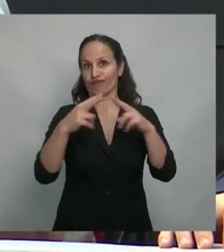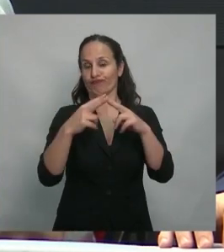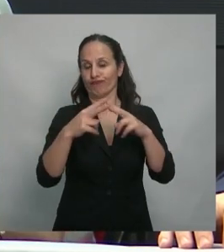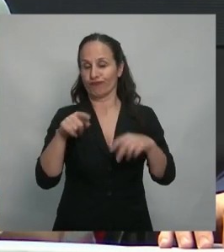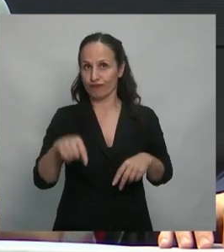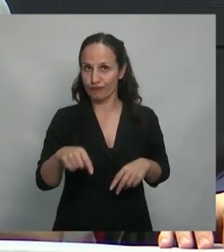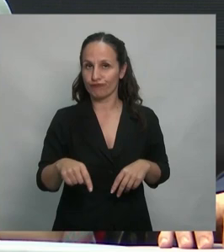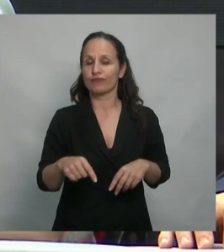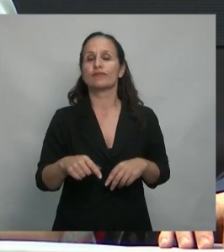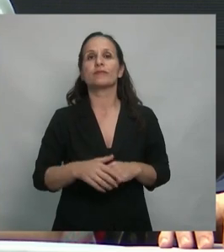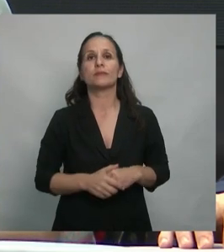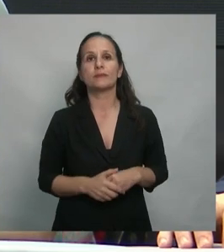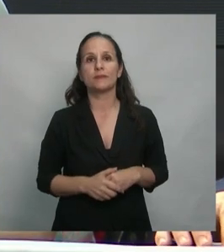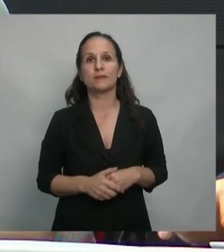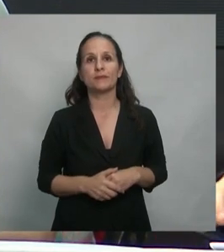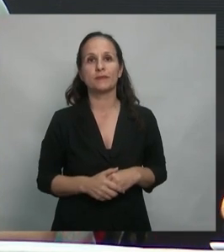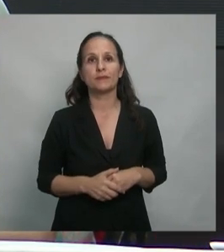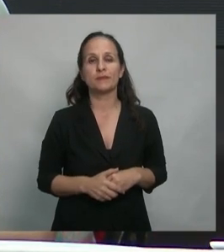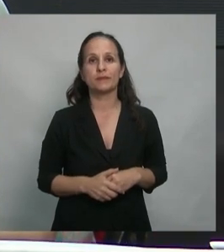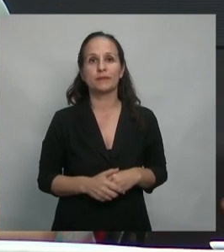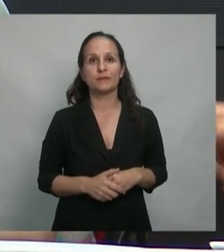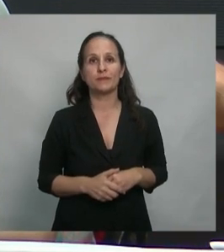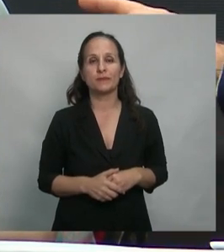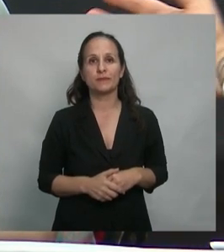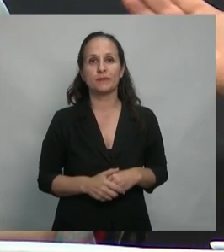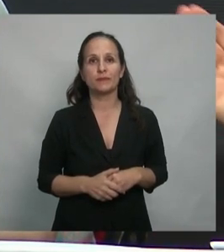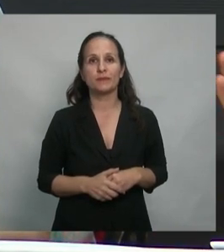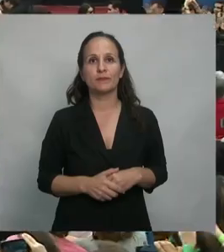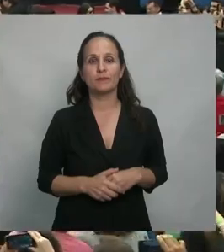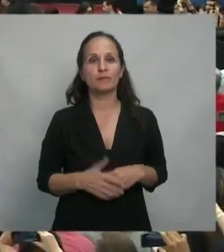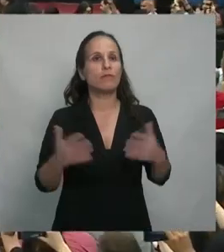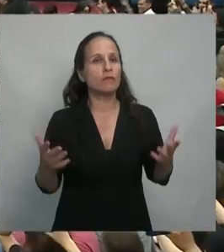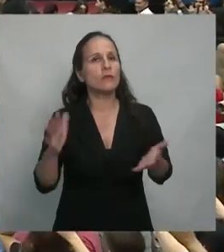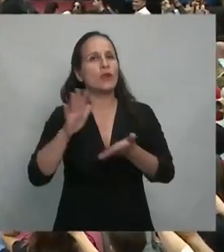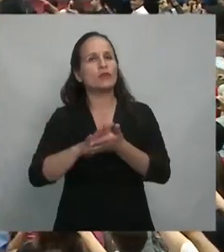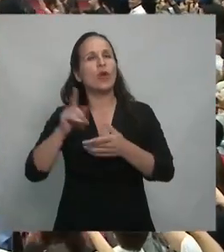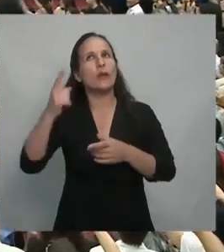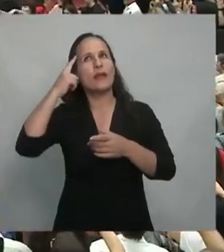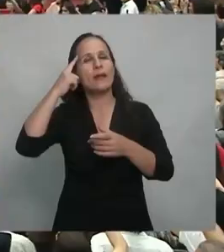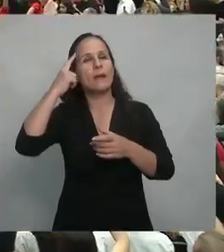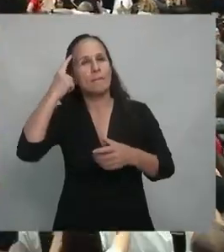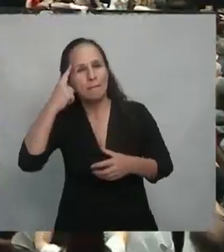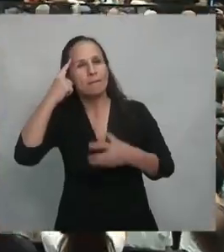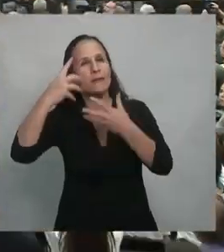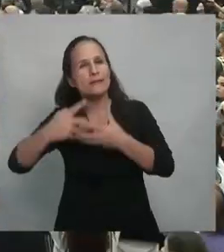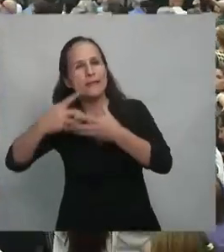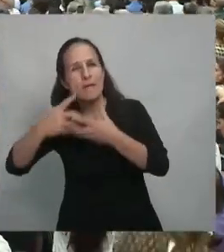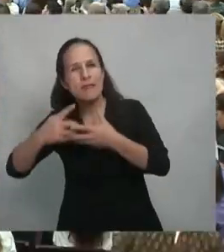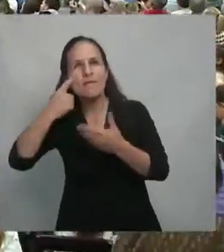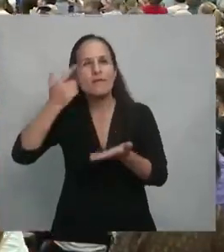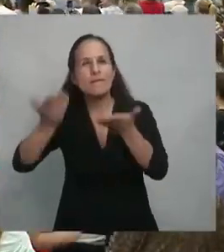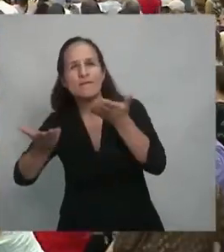de pensamiento crítico, como decía recién Pablo,